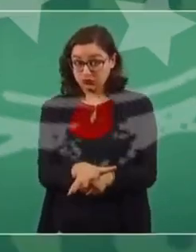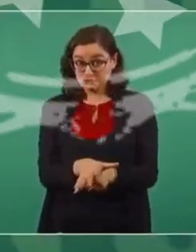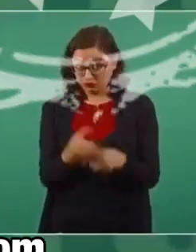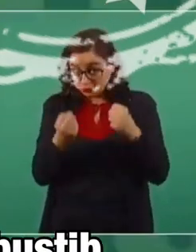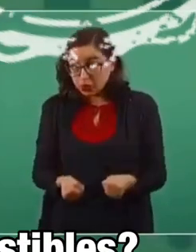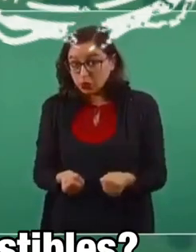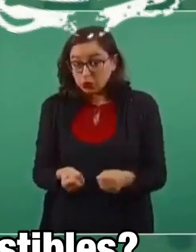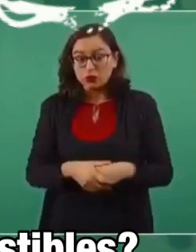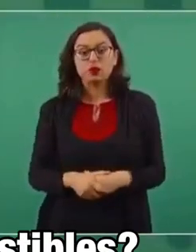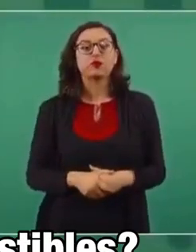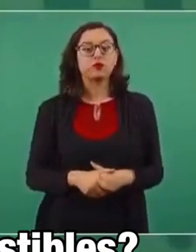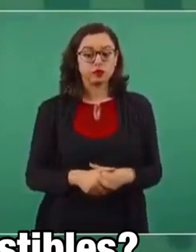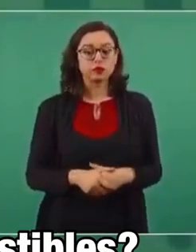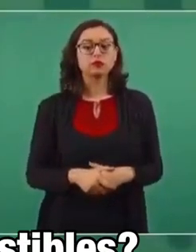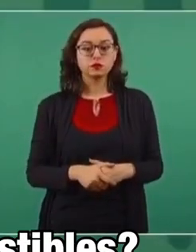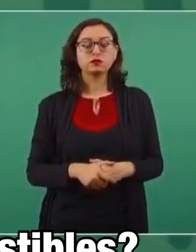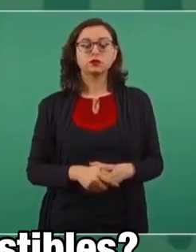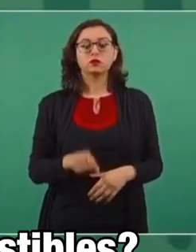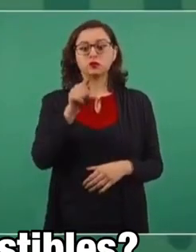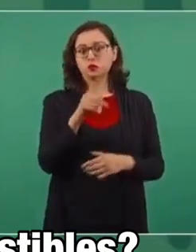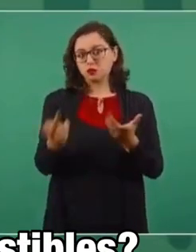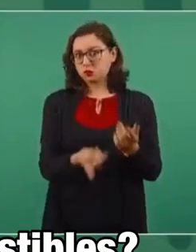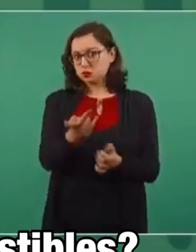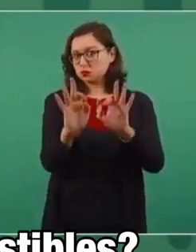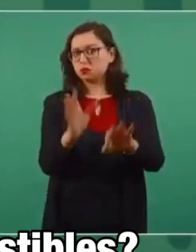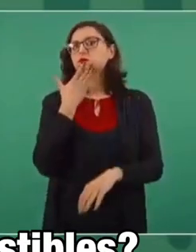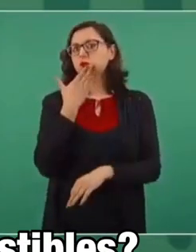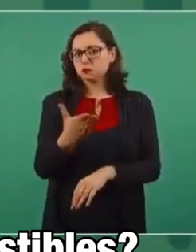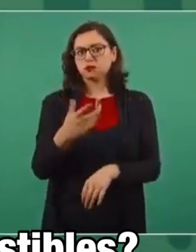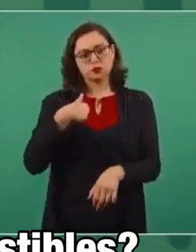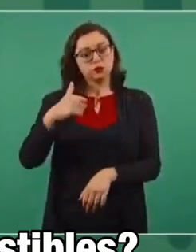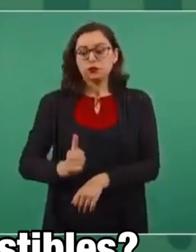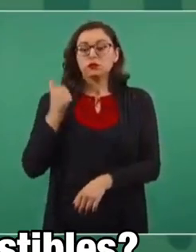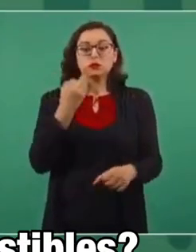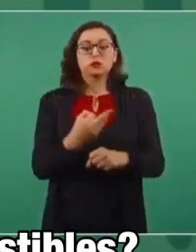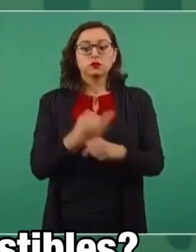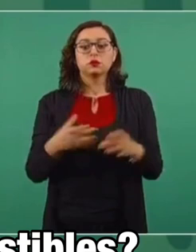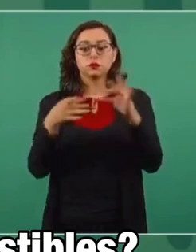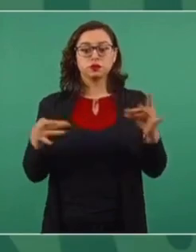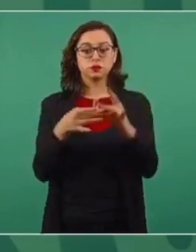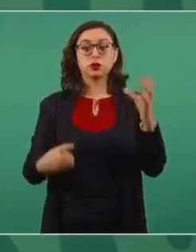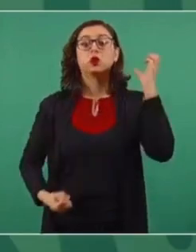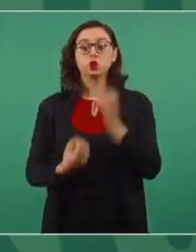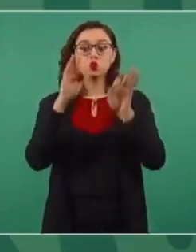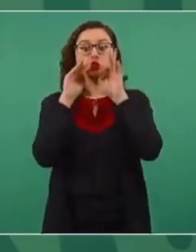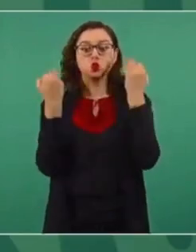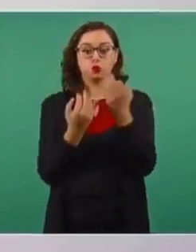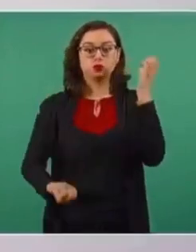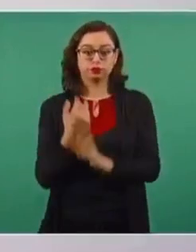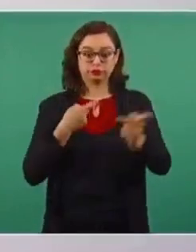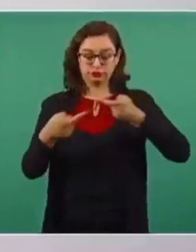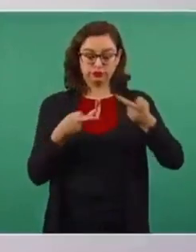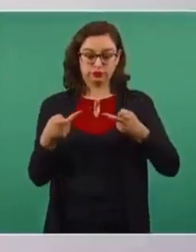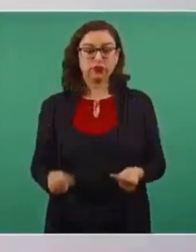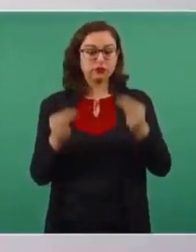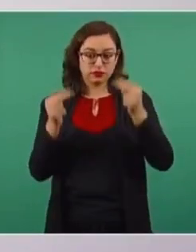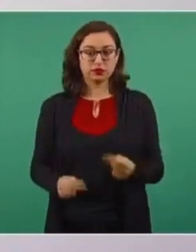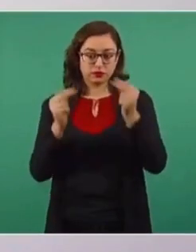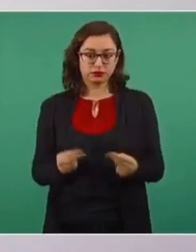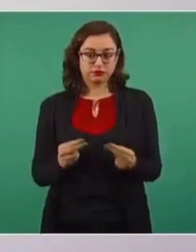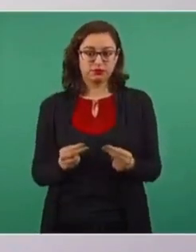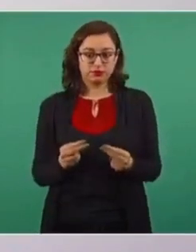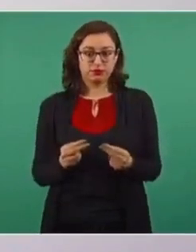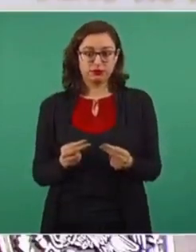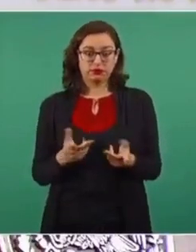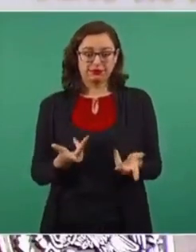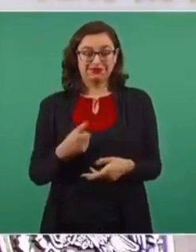Sí, y es muy bueno tu planteamiento porque me permite explicar que el nuevo plan de comercialización, se diría